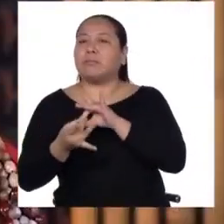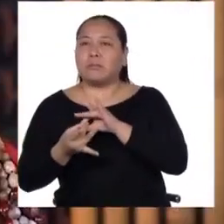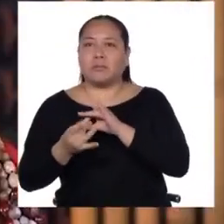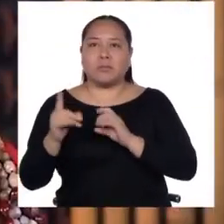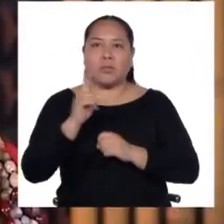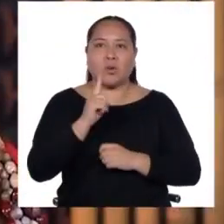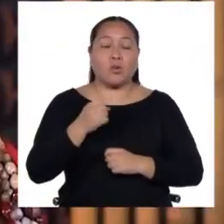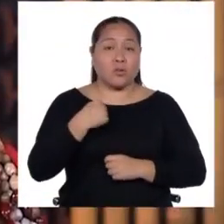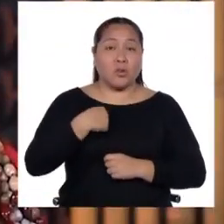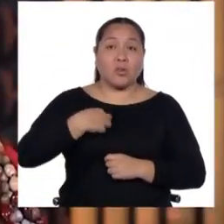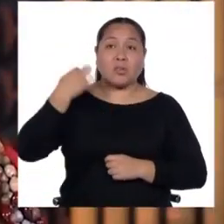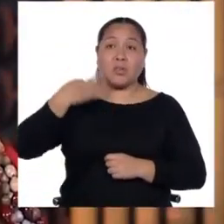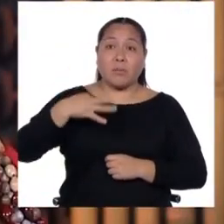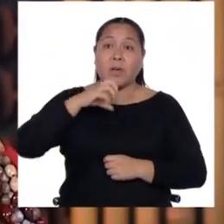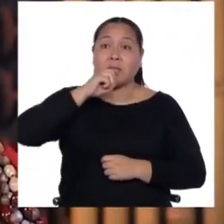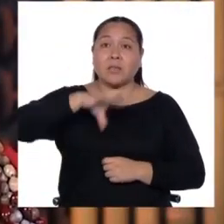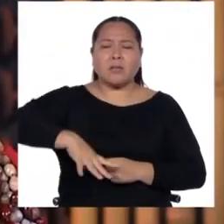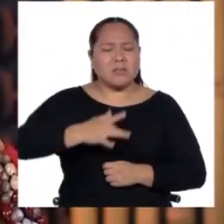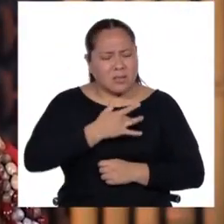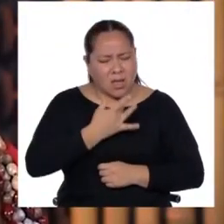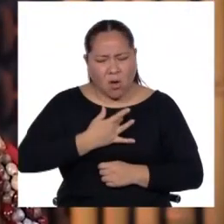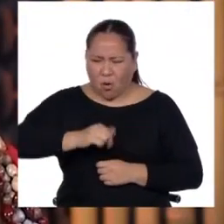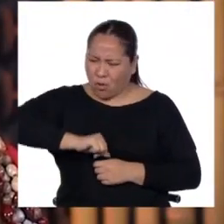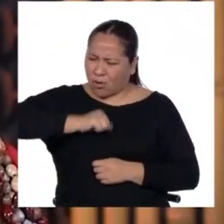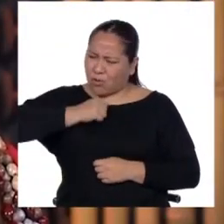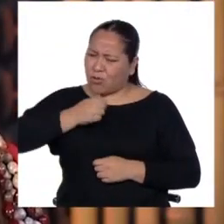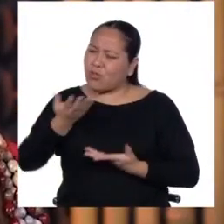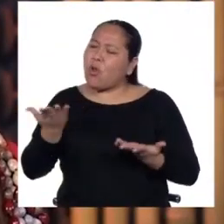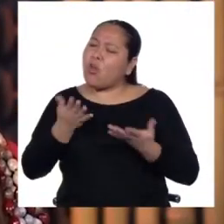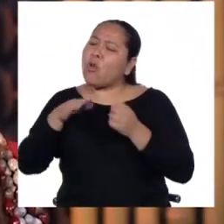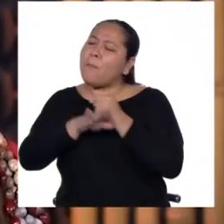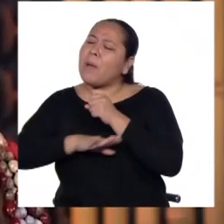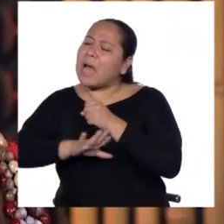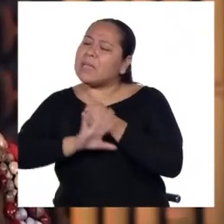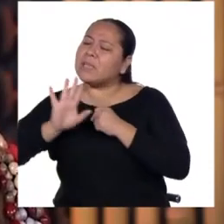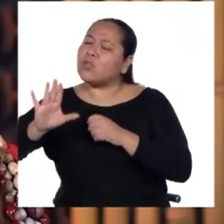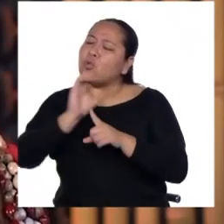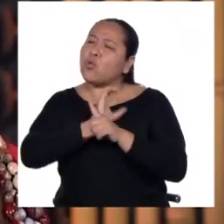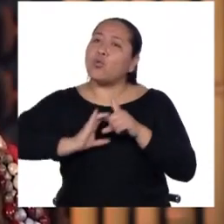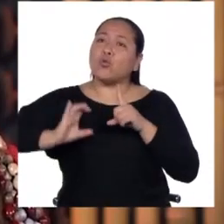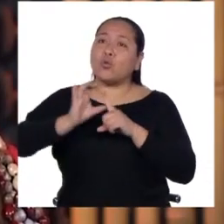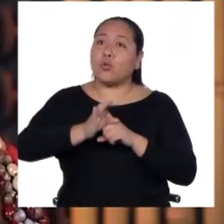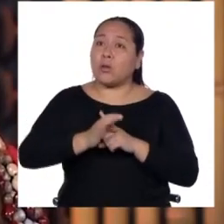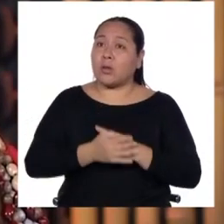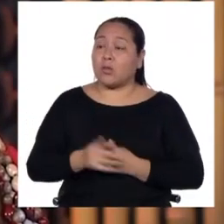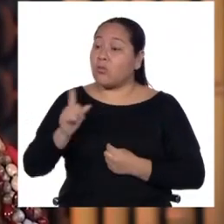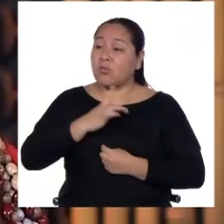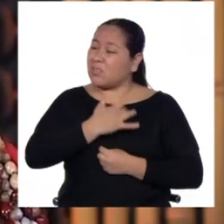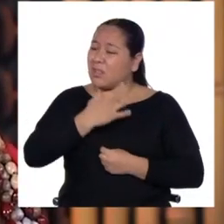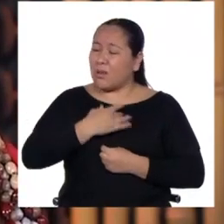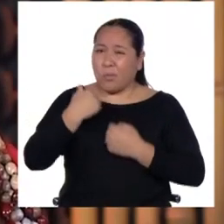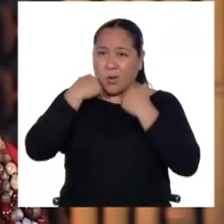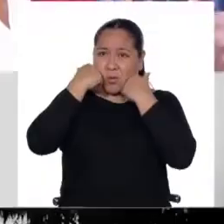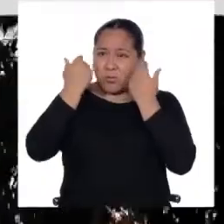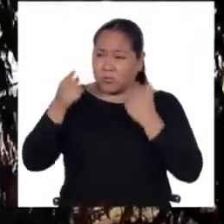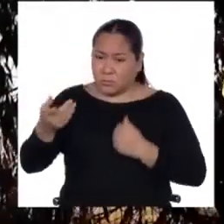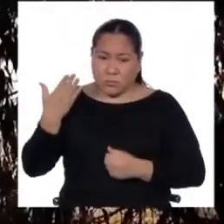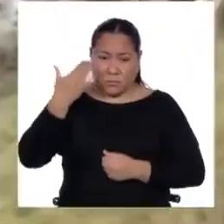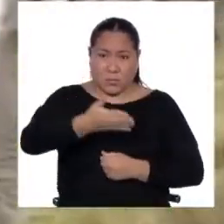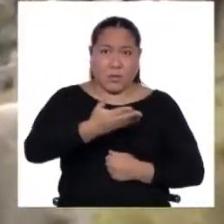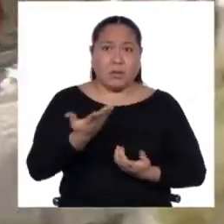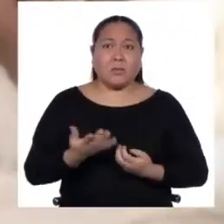siempre les digo que se sientan orgullosos de sus raíces, de su cultura y no sientan vergüenza donde vayan.